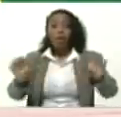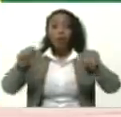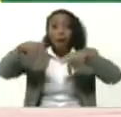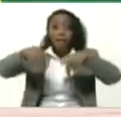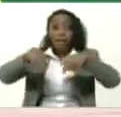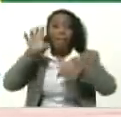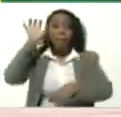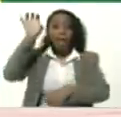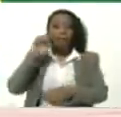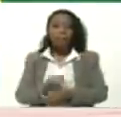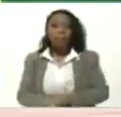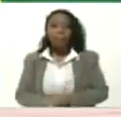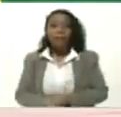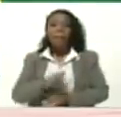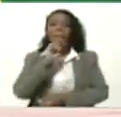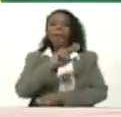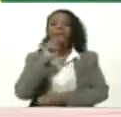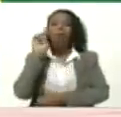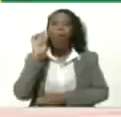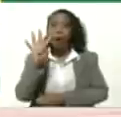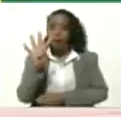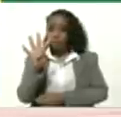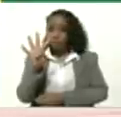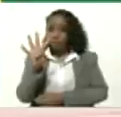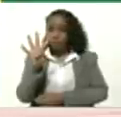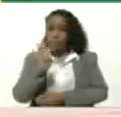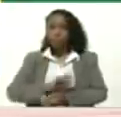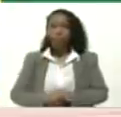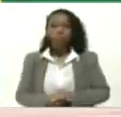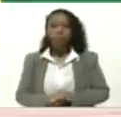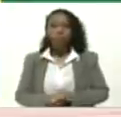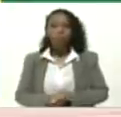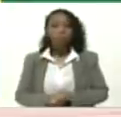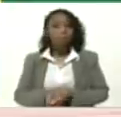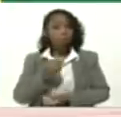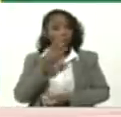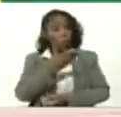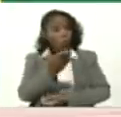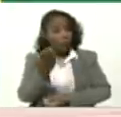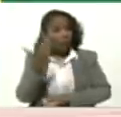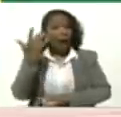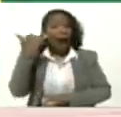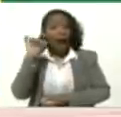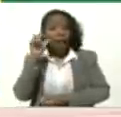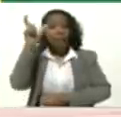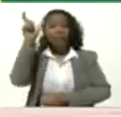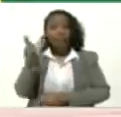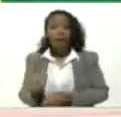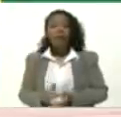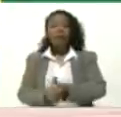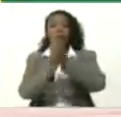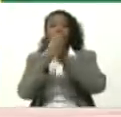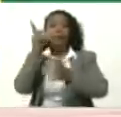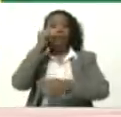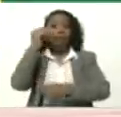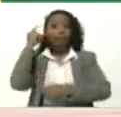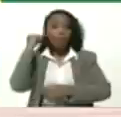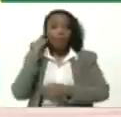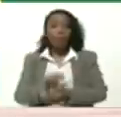Son 24 ¿Verdad? Bueno Ustedes tienen que ser Líderes Y lideresas